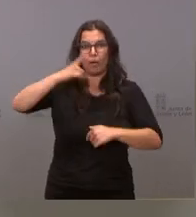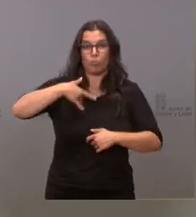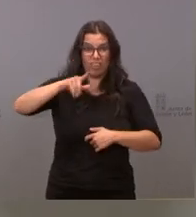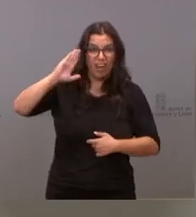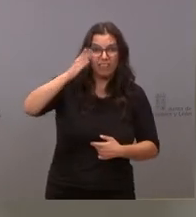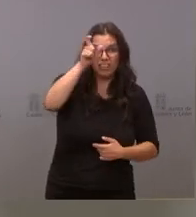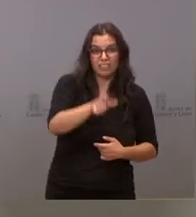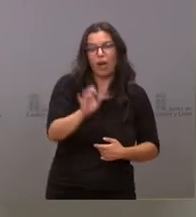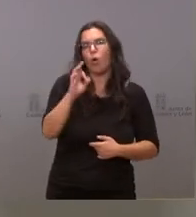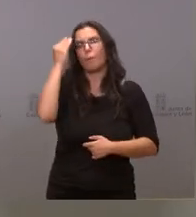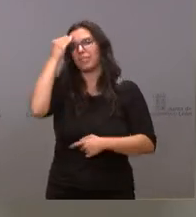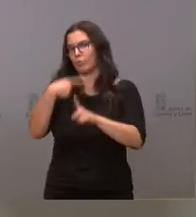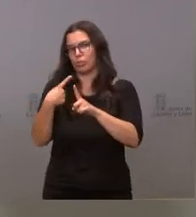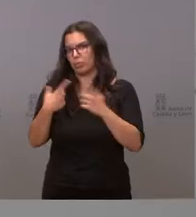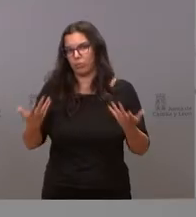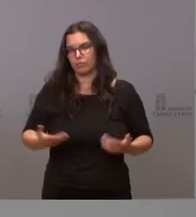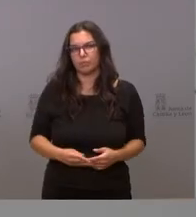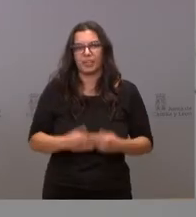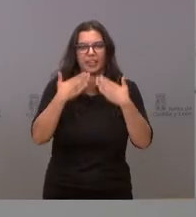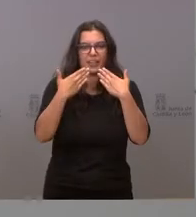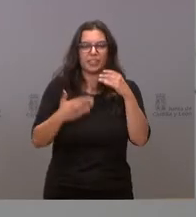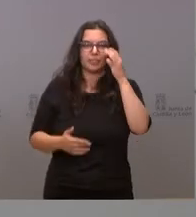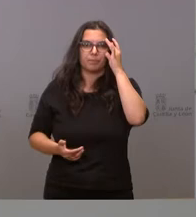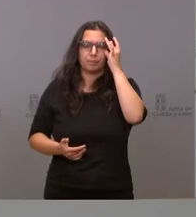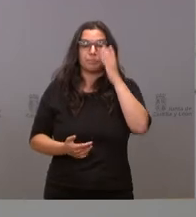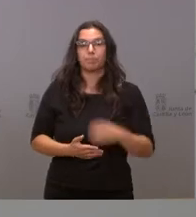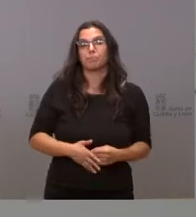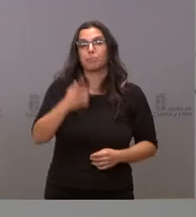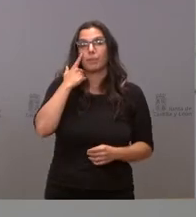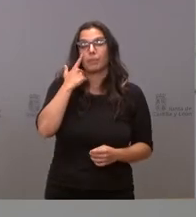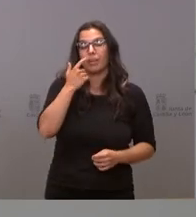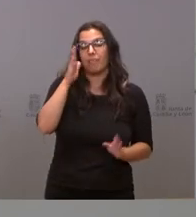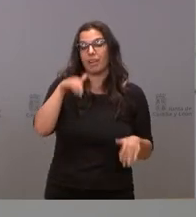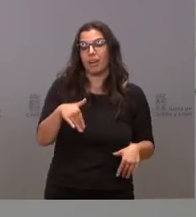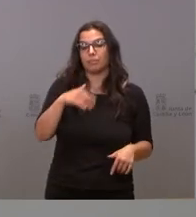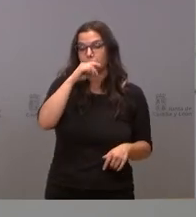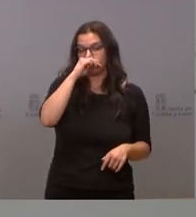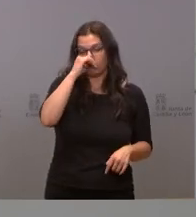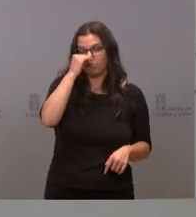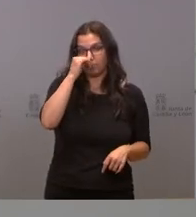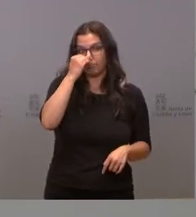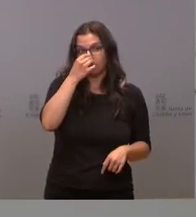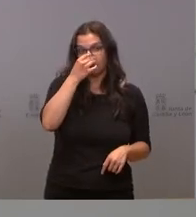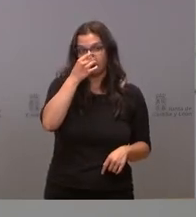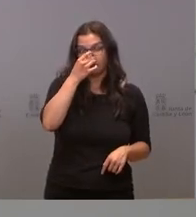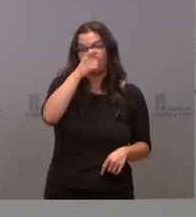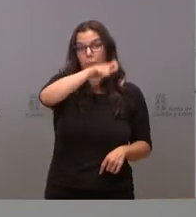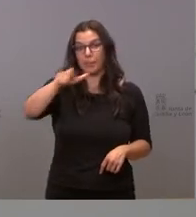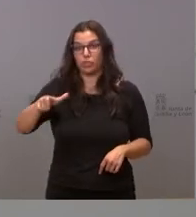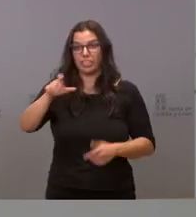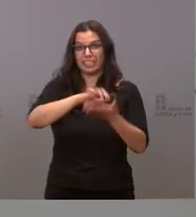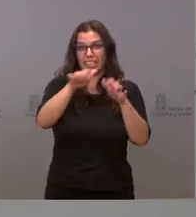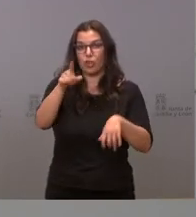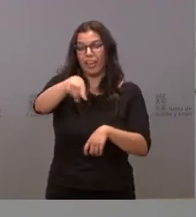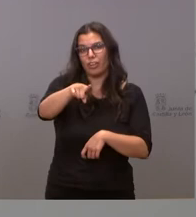sido positivo. Muchas gracias. Mire, tienen que ser las personas de Castilla y León las que hagan ese balance.